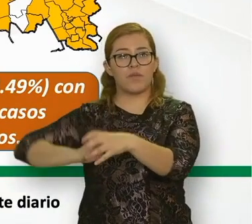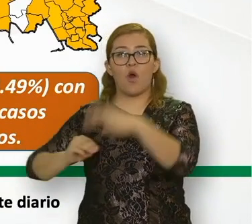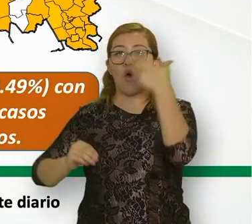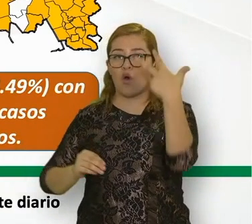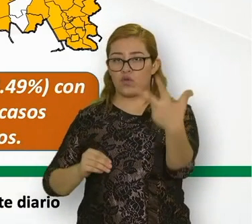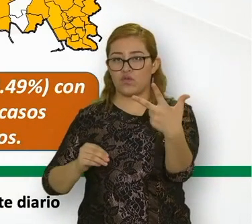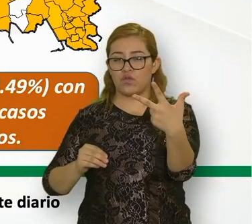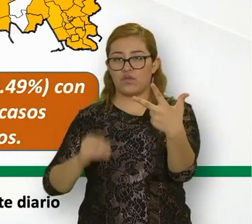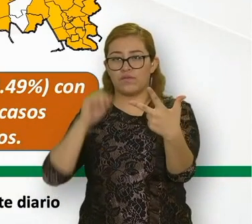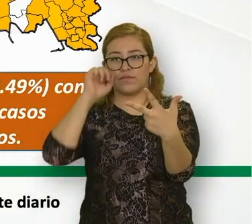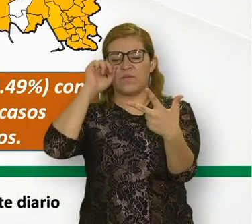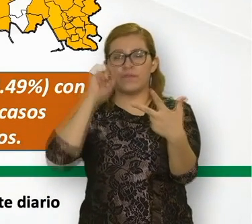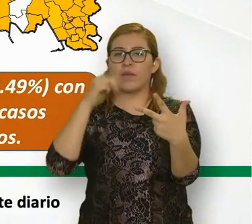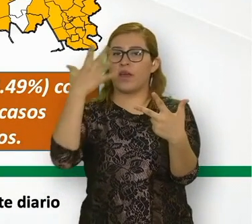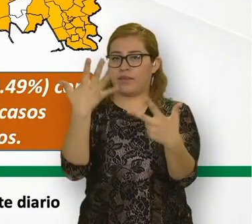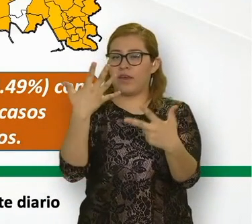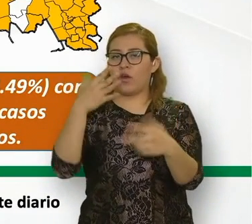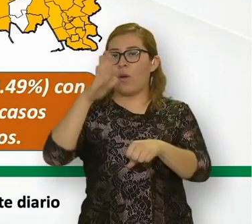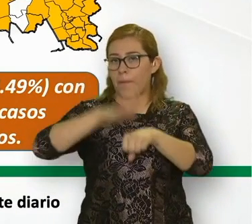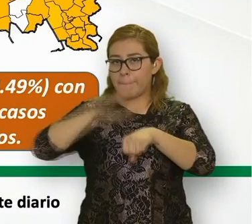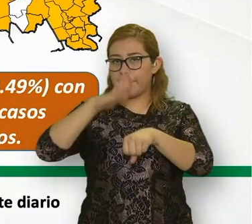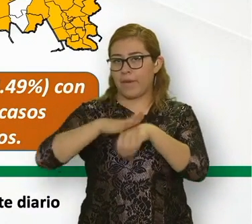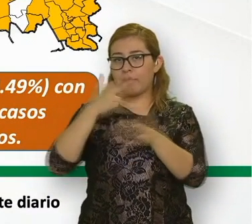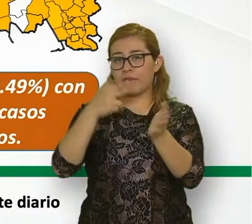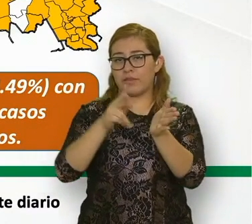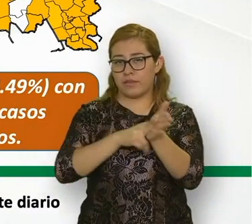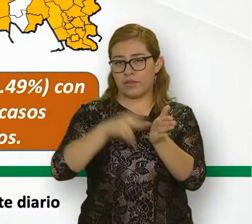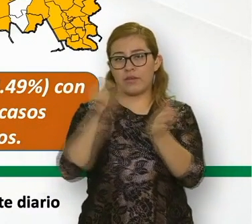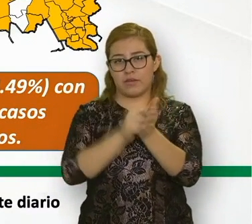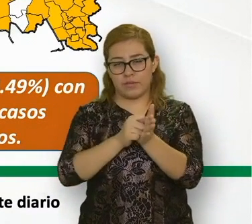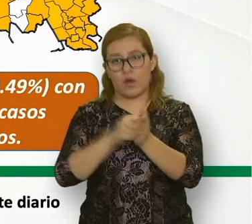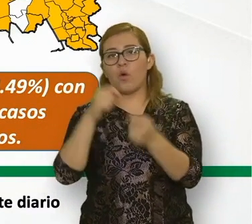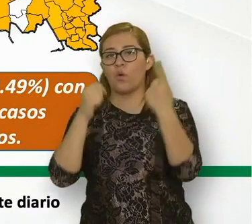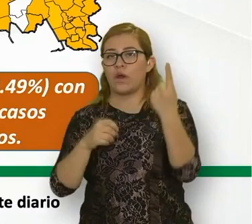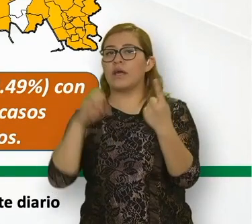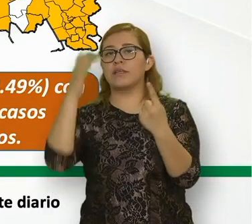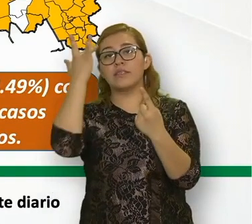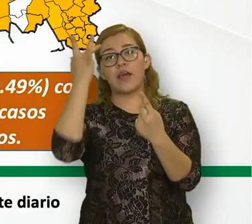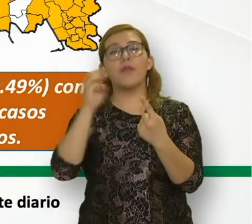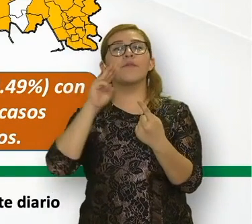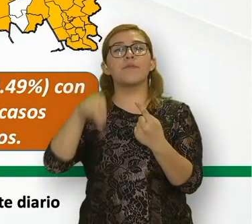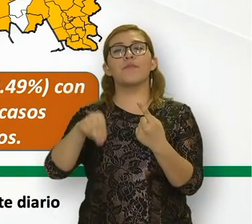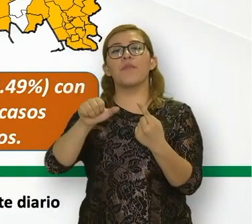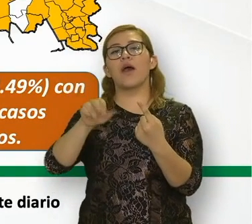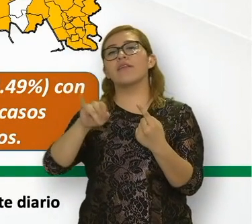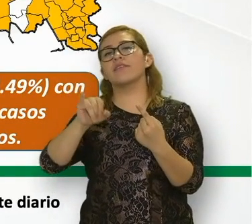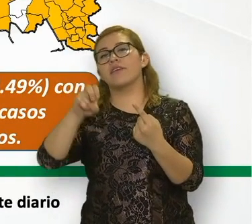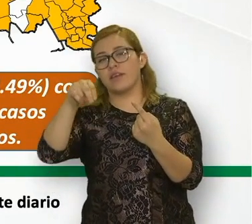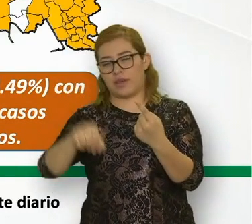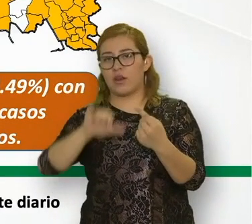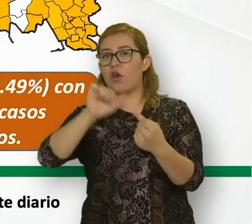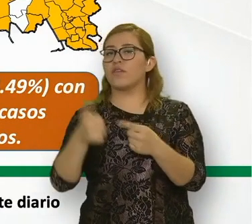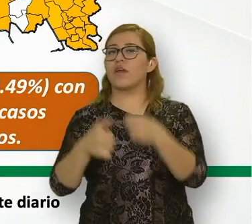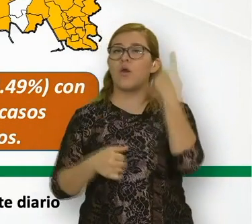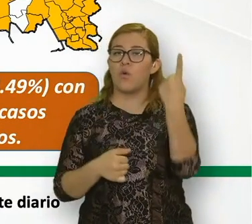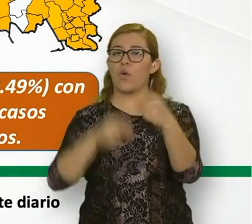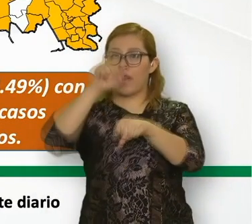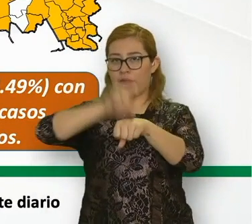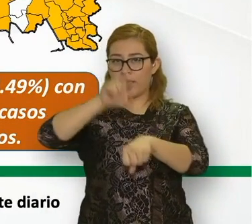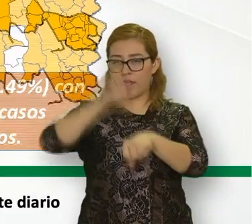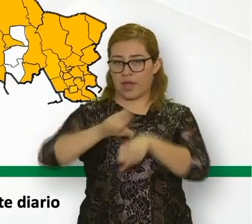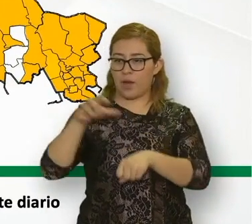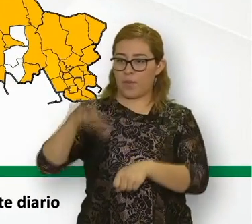ocho personas, cinco más en Tamazunchale, una más en San Martín y una más en Gilitla, la que sigue.